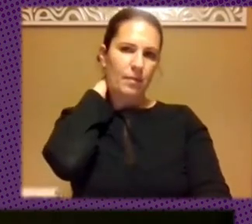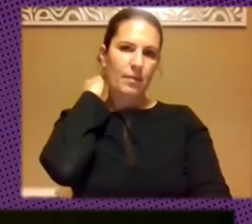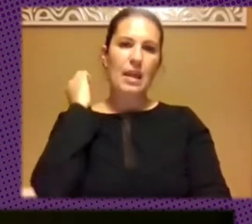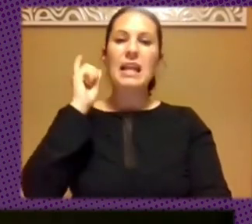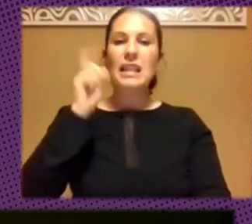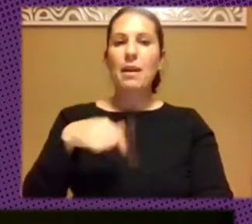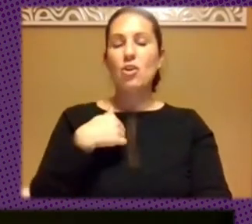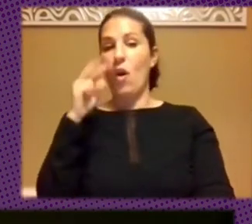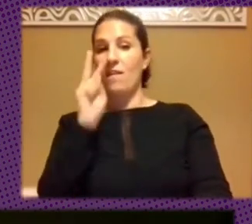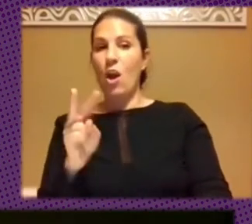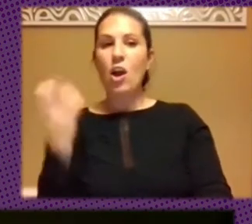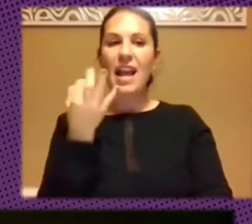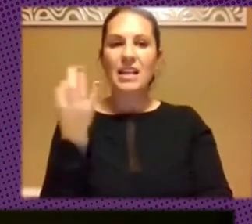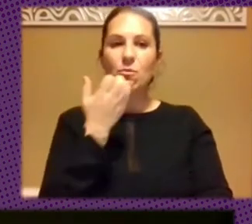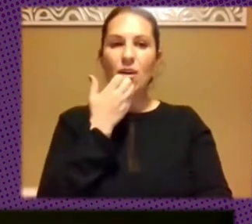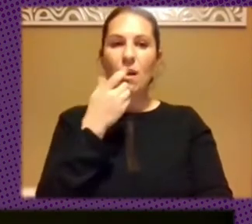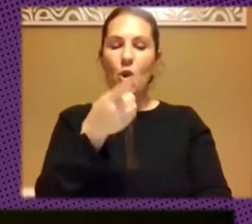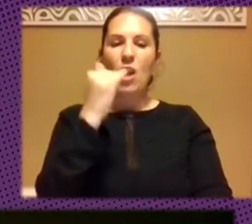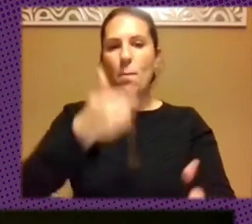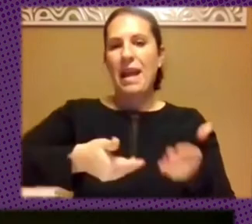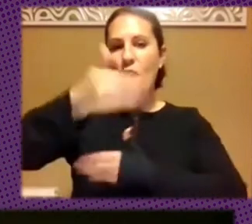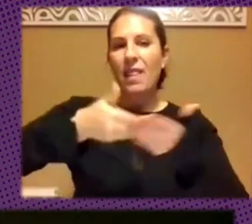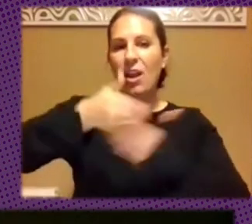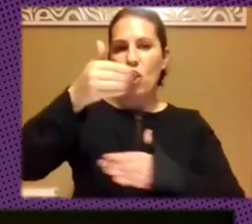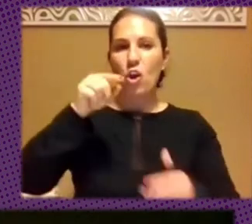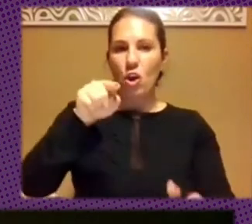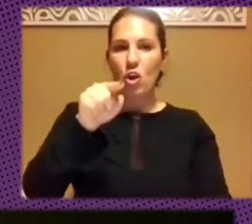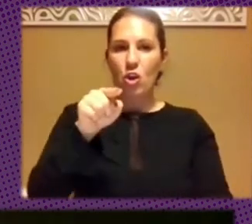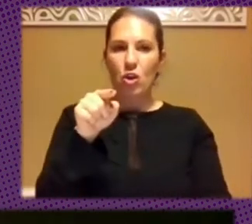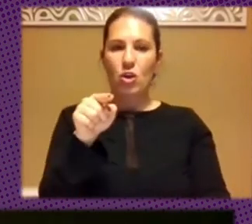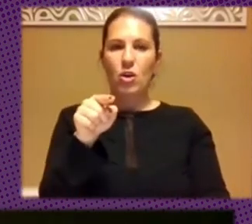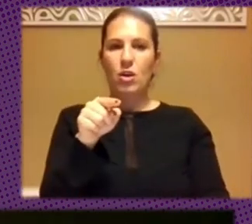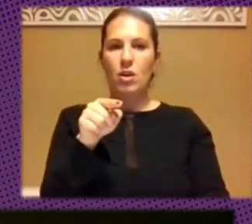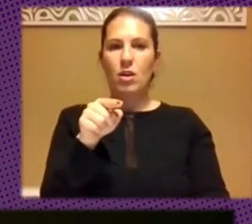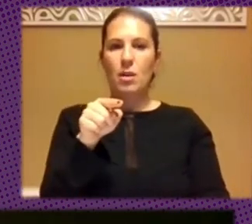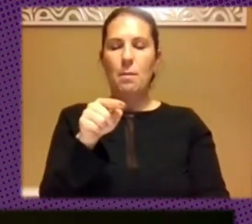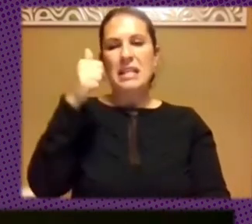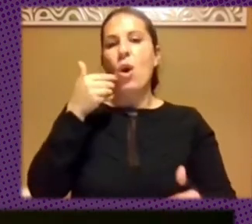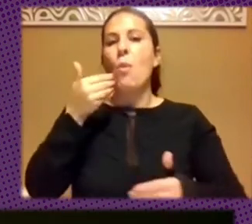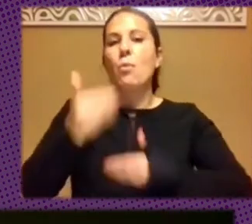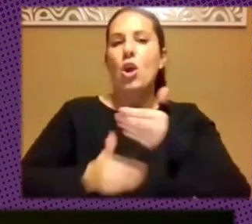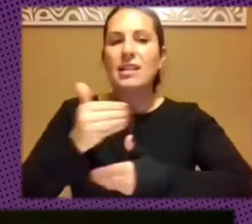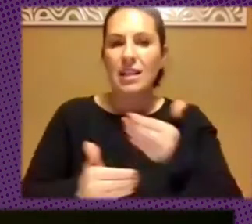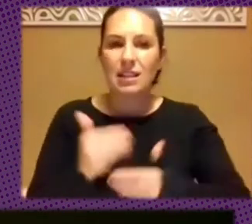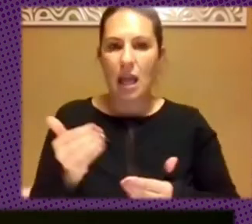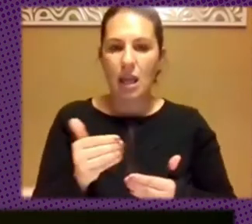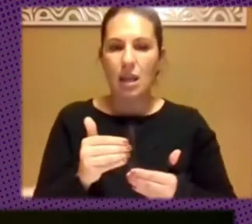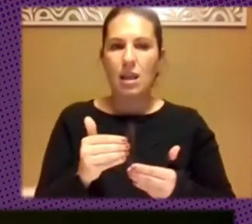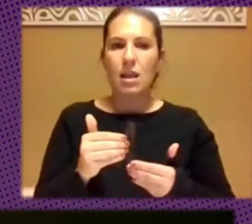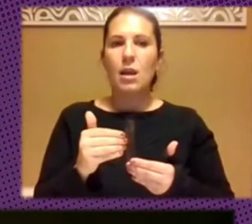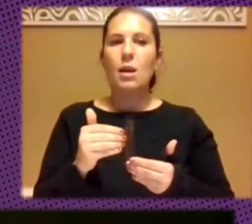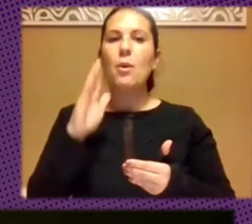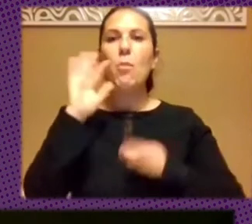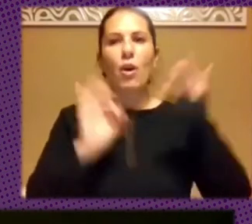es que aquí sale, por ejemplo, un periódico que es, además, decimos, progresista, y se encuentra un porcentaje